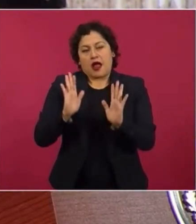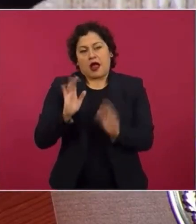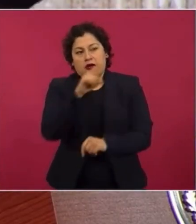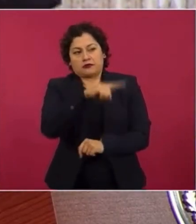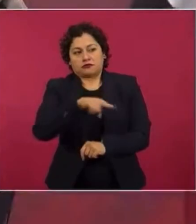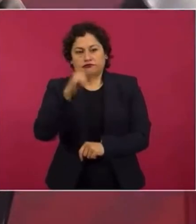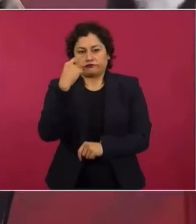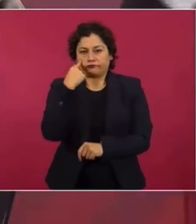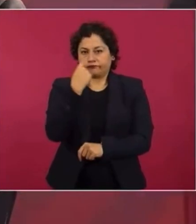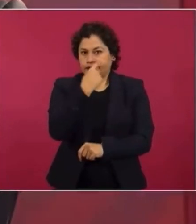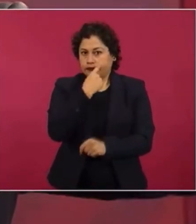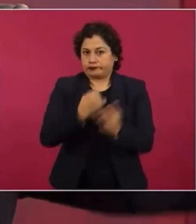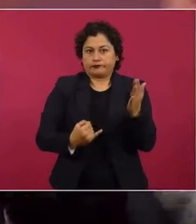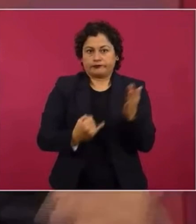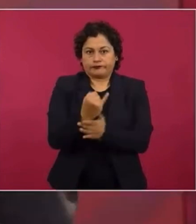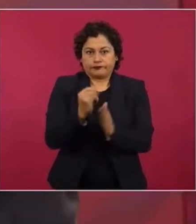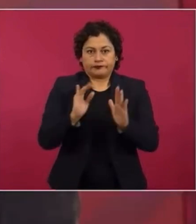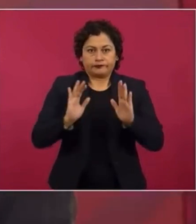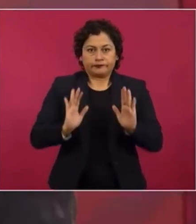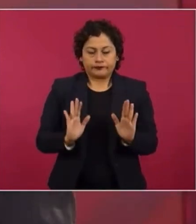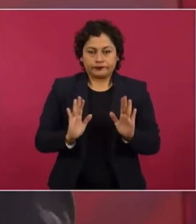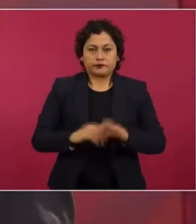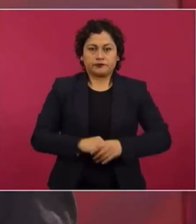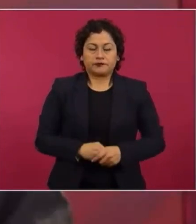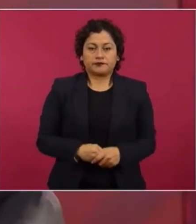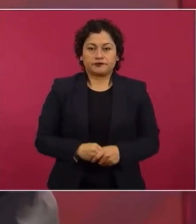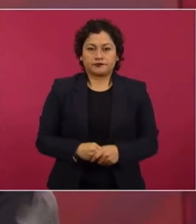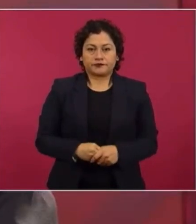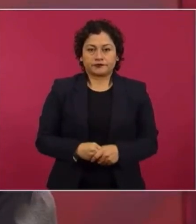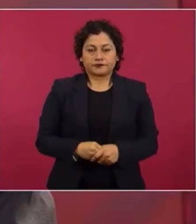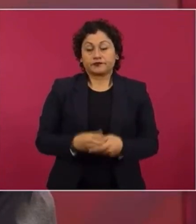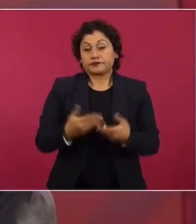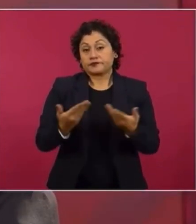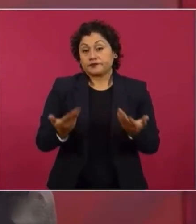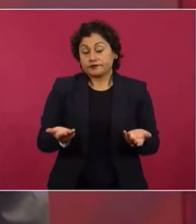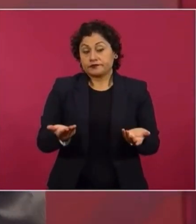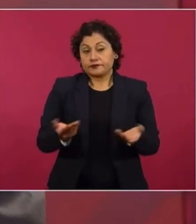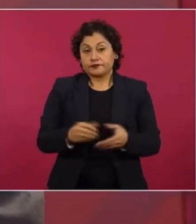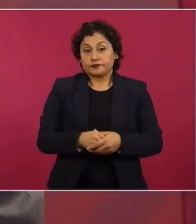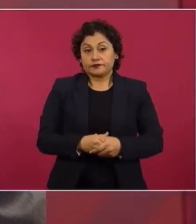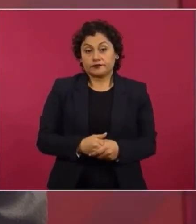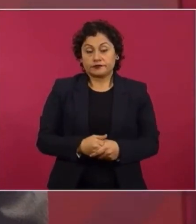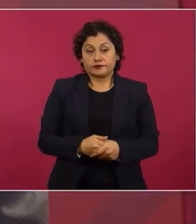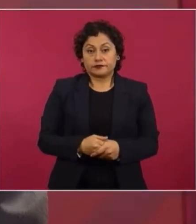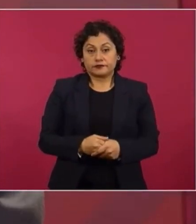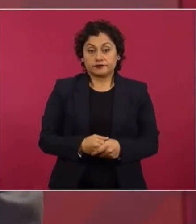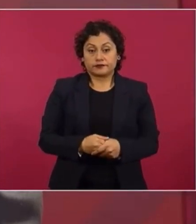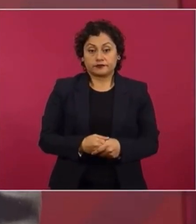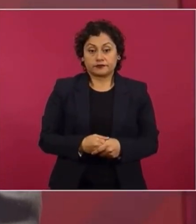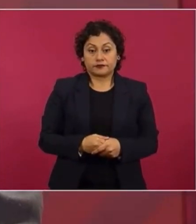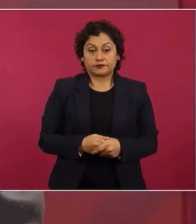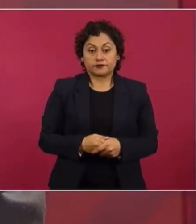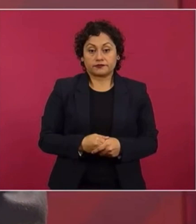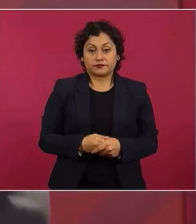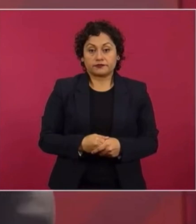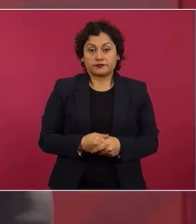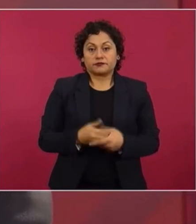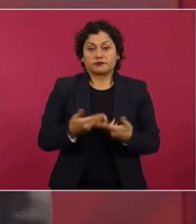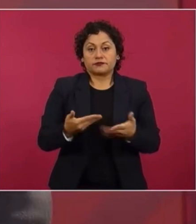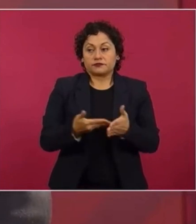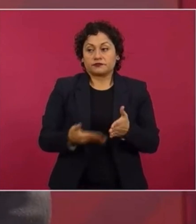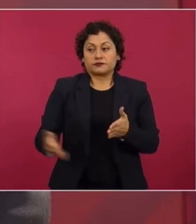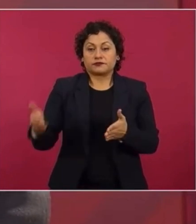sí, ahora en ese día que no puedo mencionar,